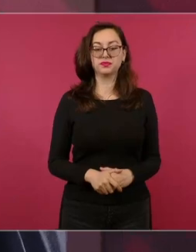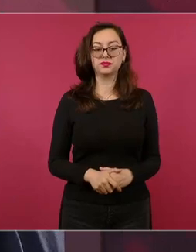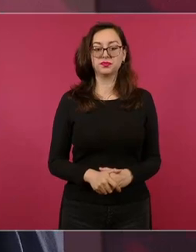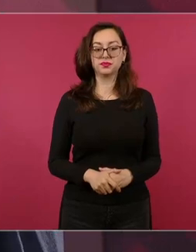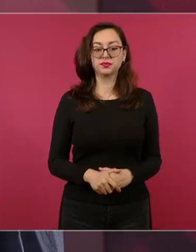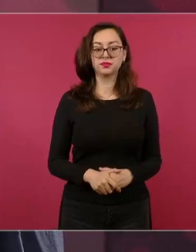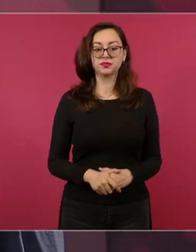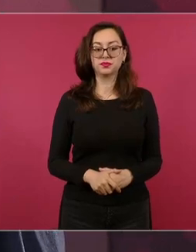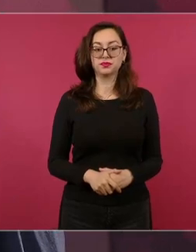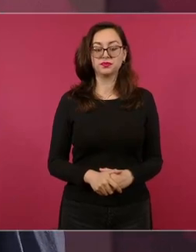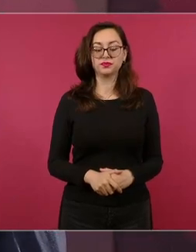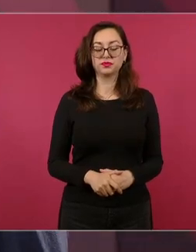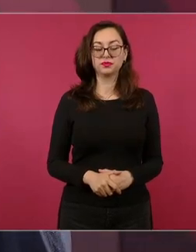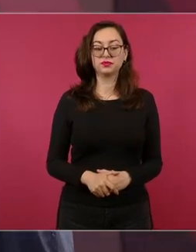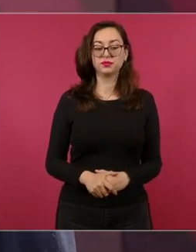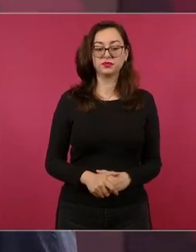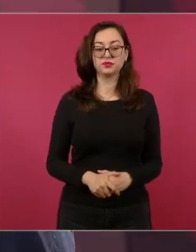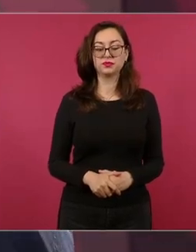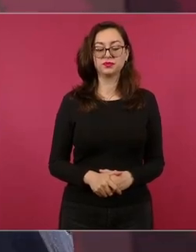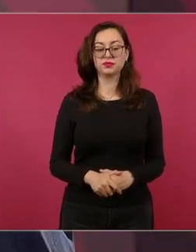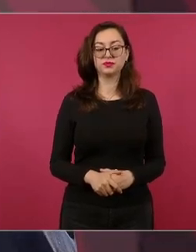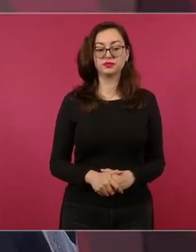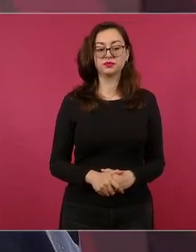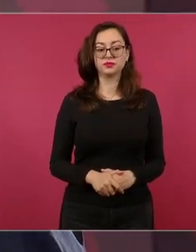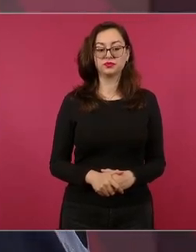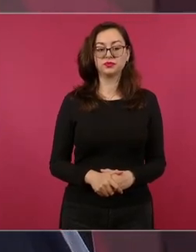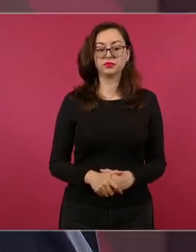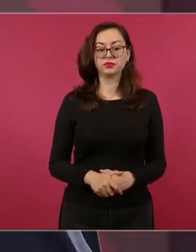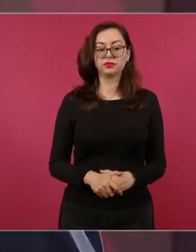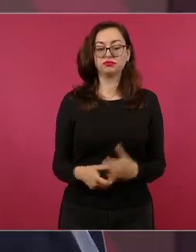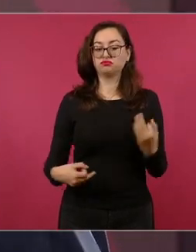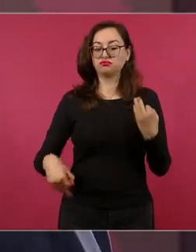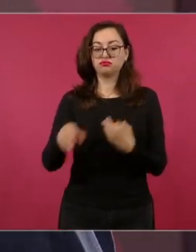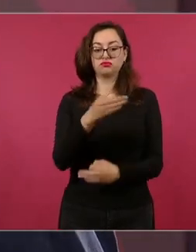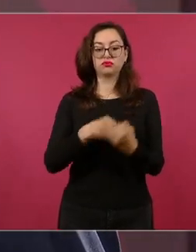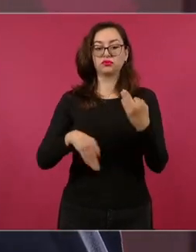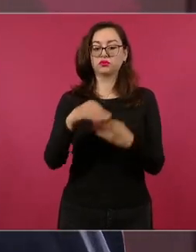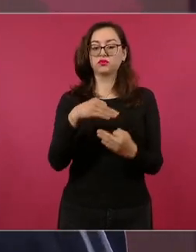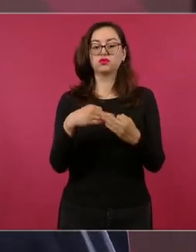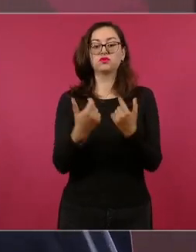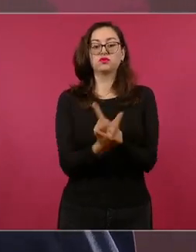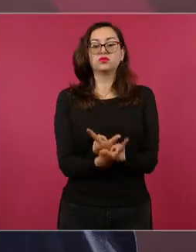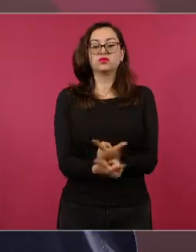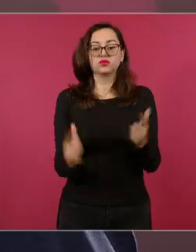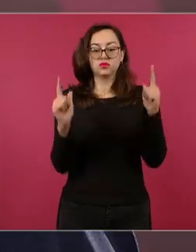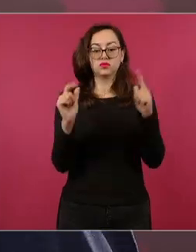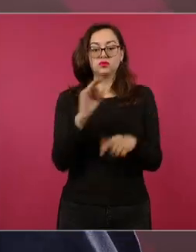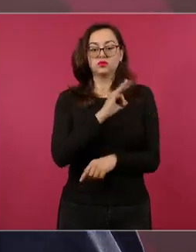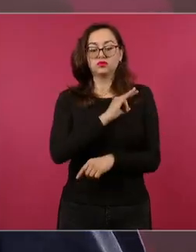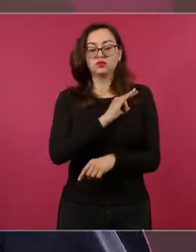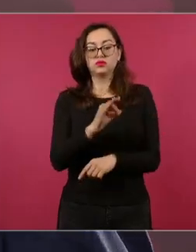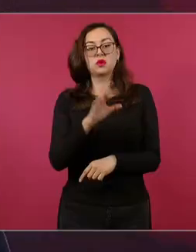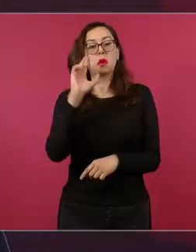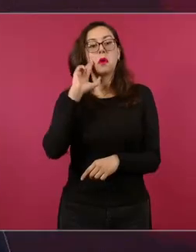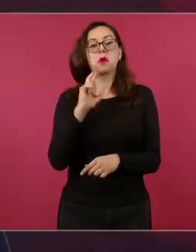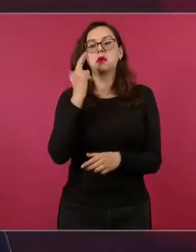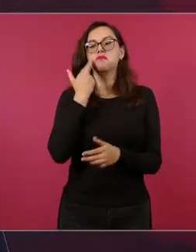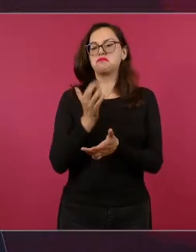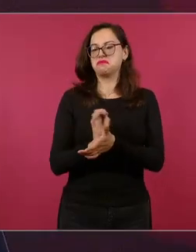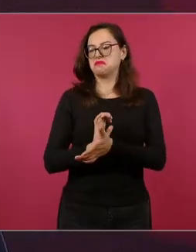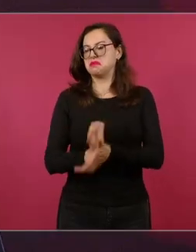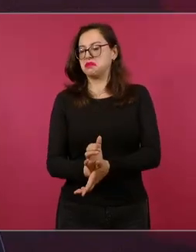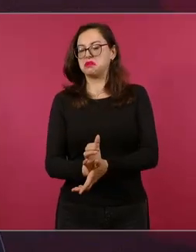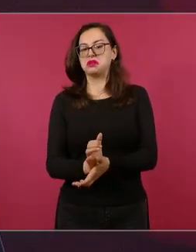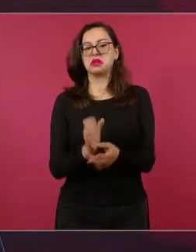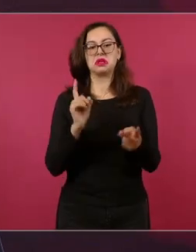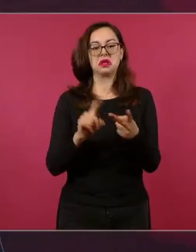y todos podemos ser libres y no debe de haber clasismo ni racismo en